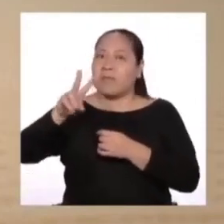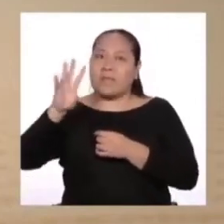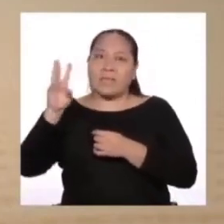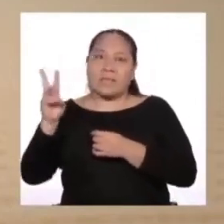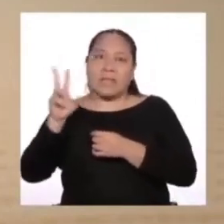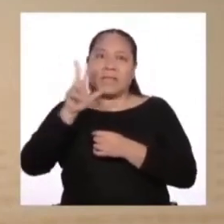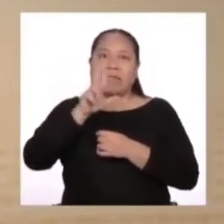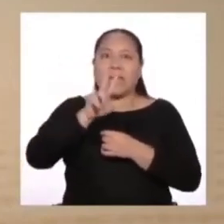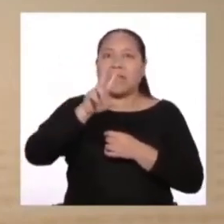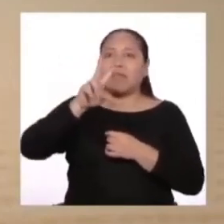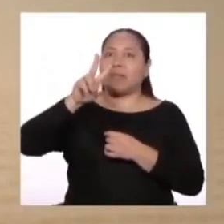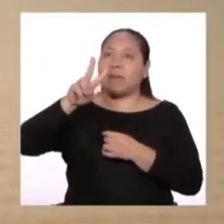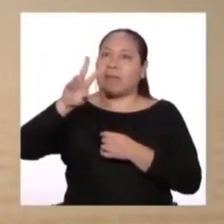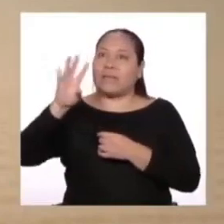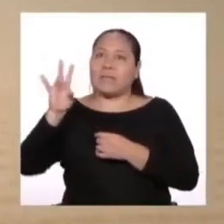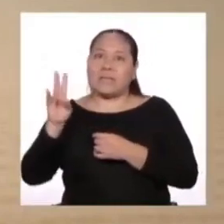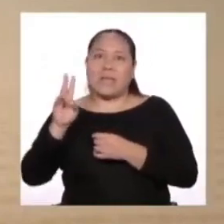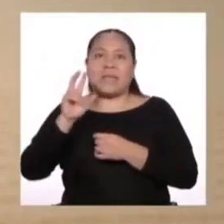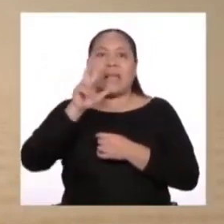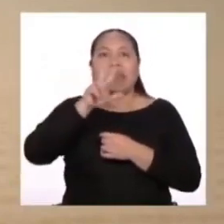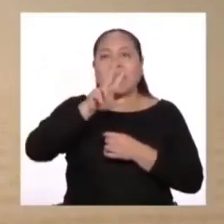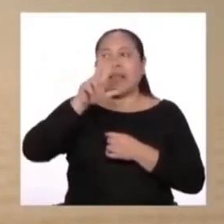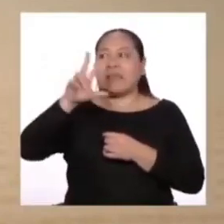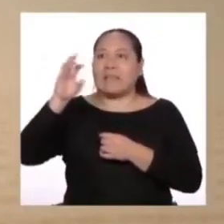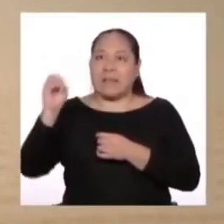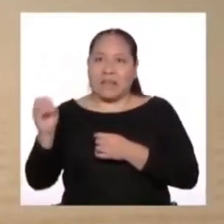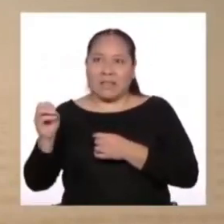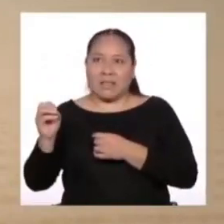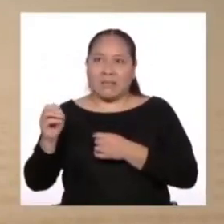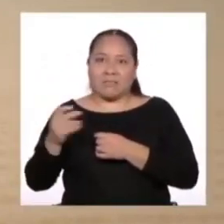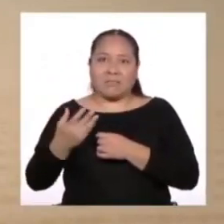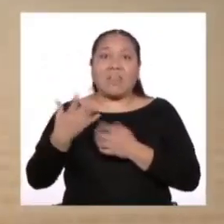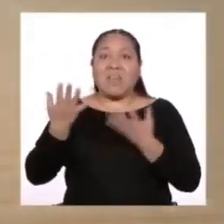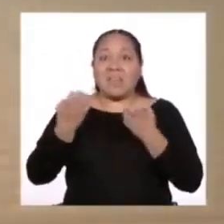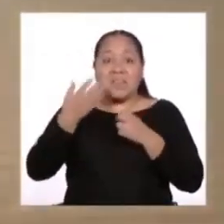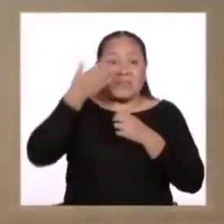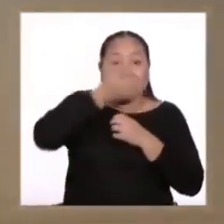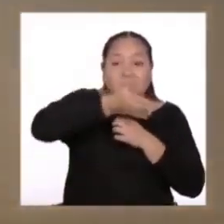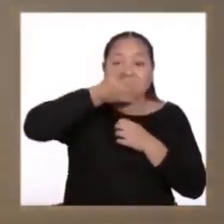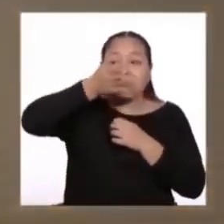Y para ocupar un poco el tiempo e instruirse al mismo tiempo, decidió visitarlos.